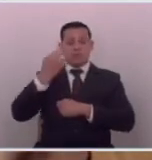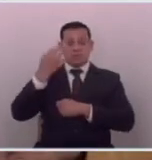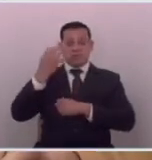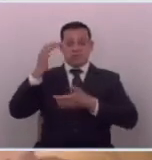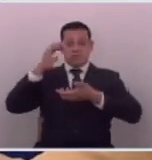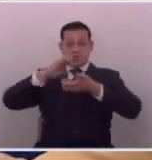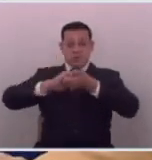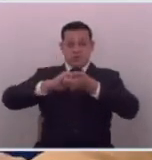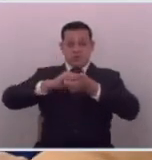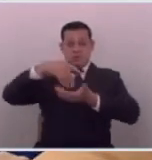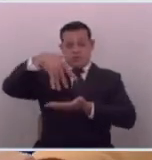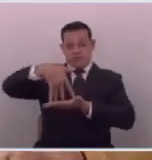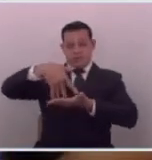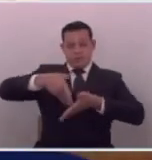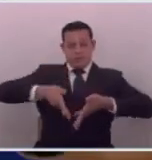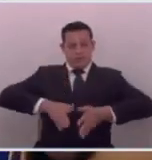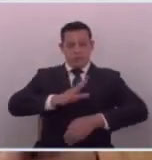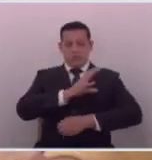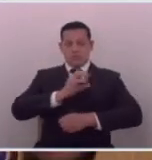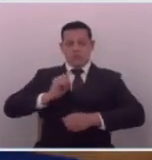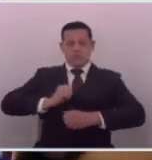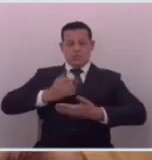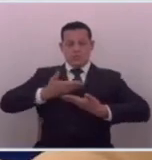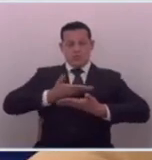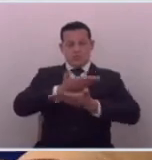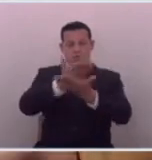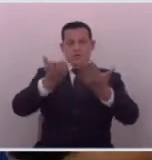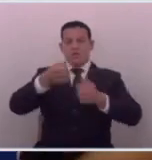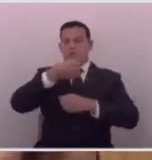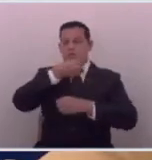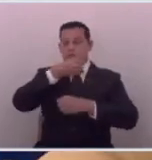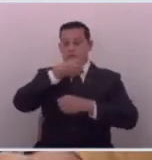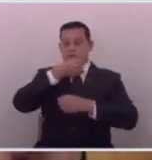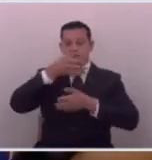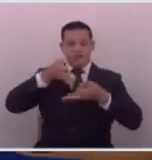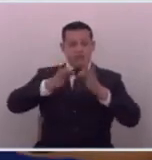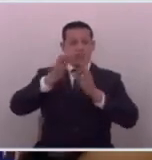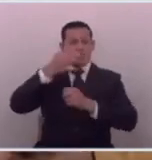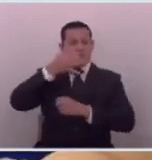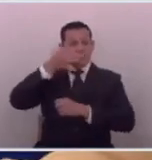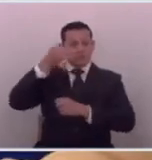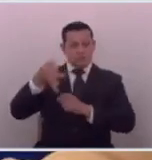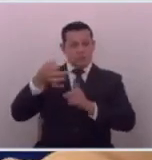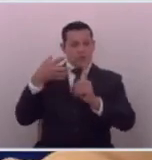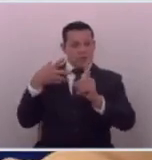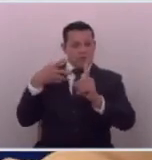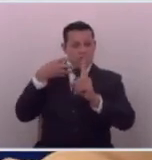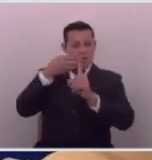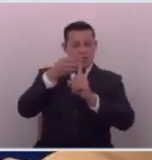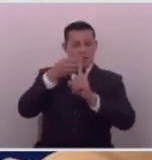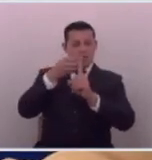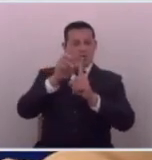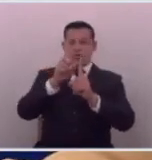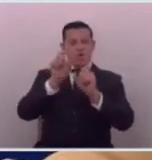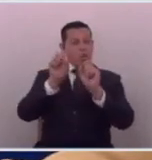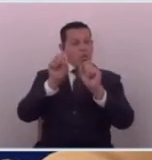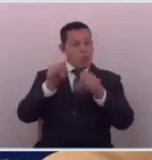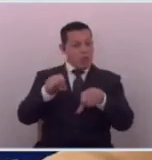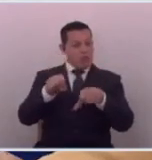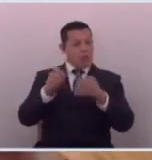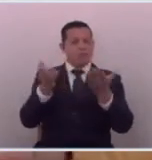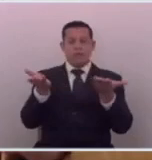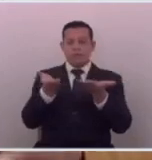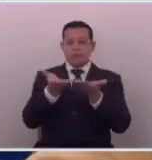la mano con el pueblo salvadoreño es informar de manera verídica de manera objetiva no puede ser